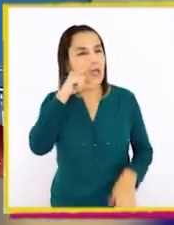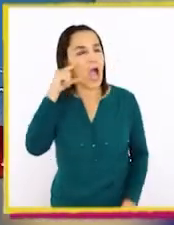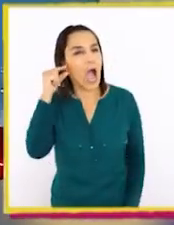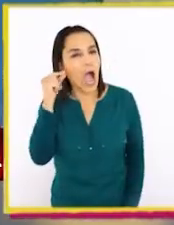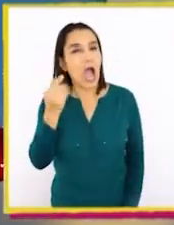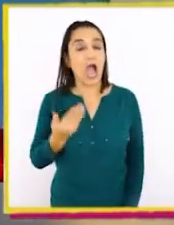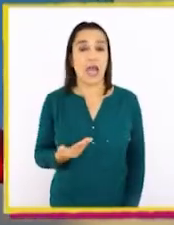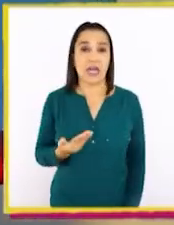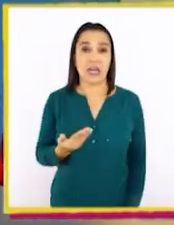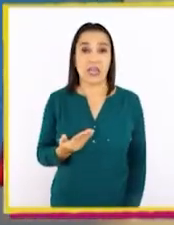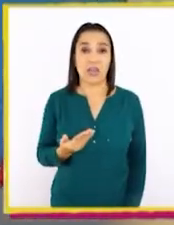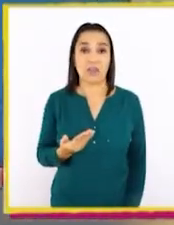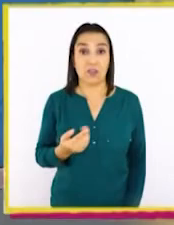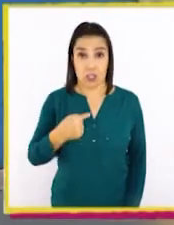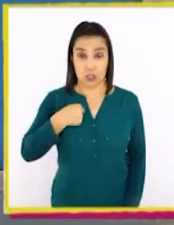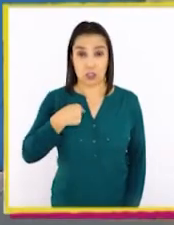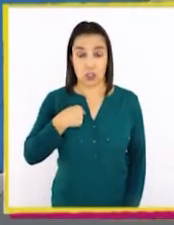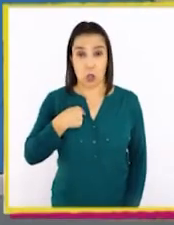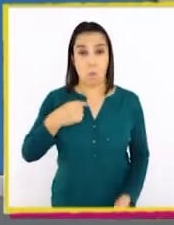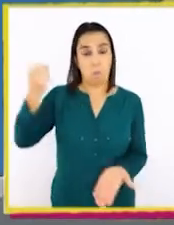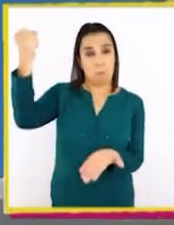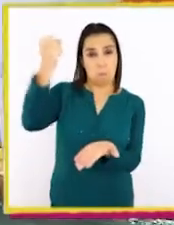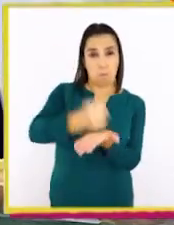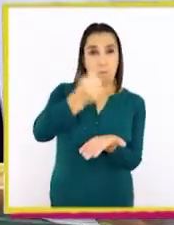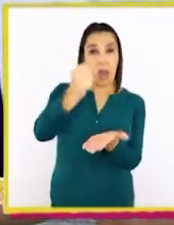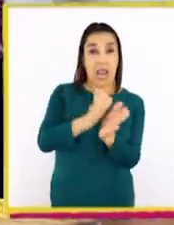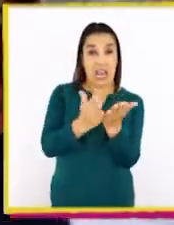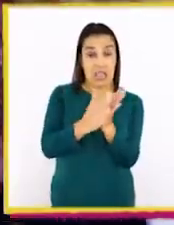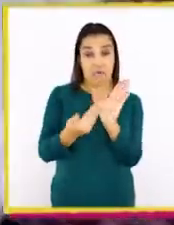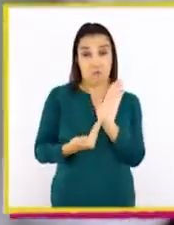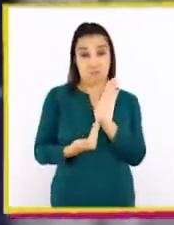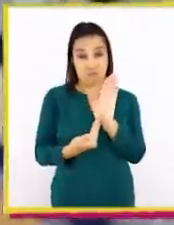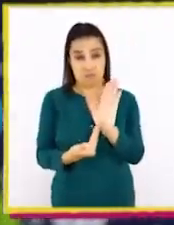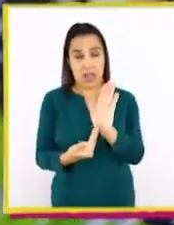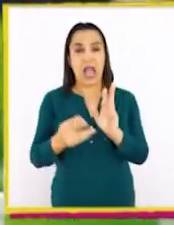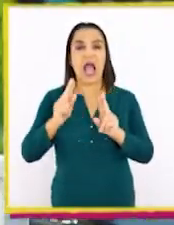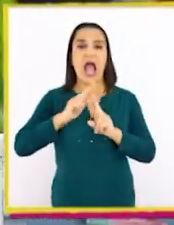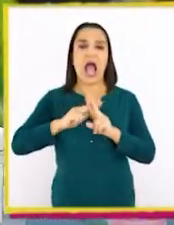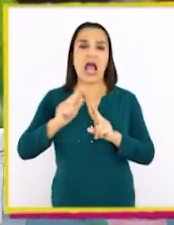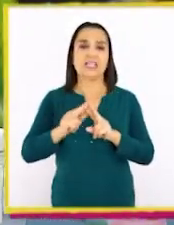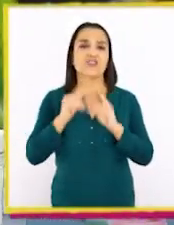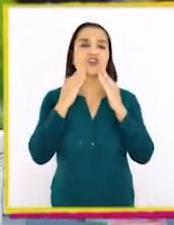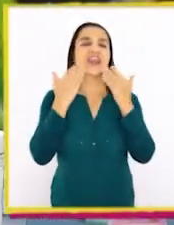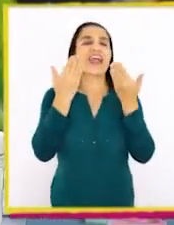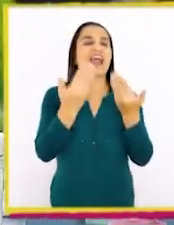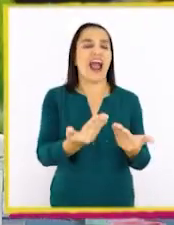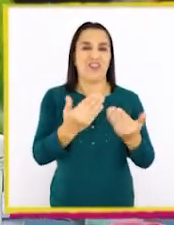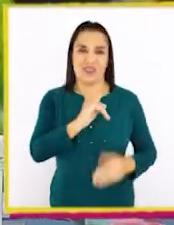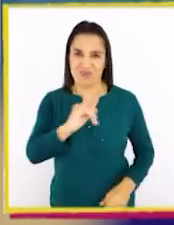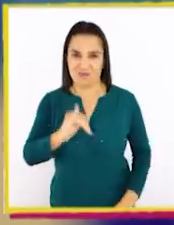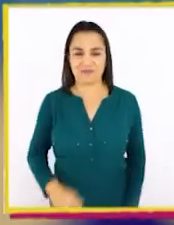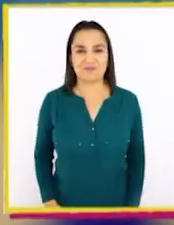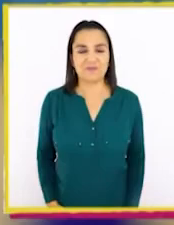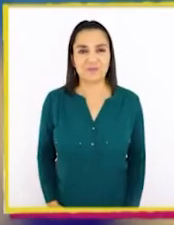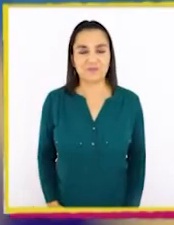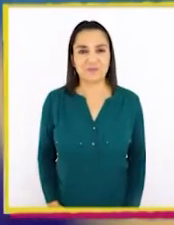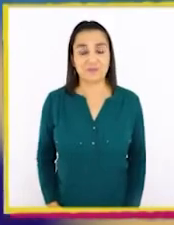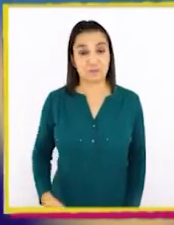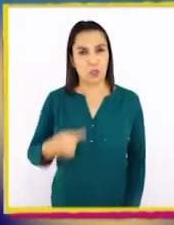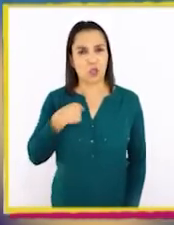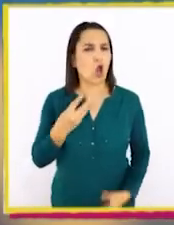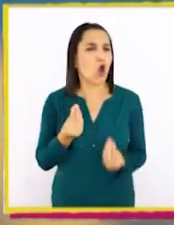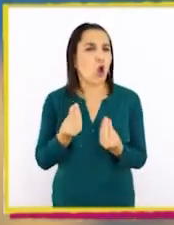a Aref. Mientras estampaba esta portada de un libro que estoy haciendo para un regalo. Y lo estoy